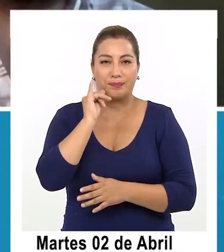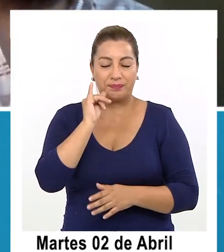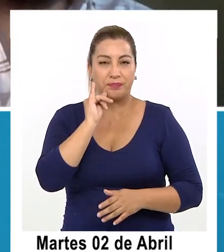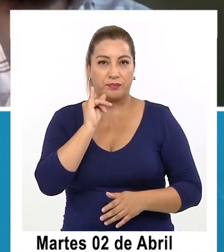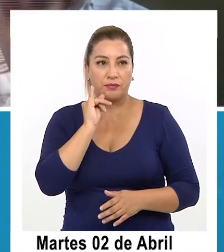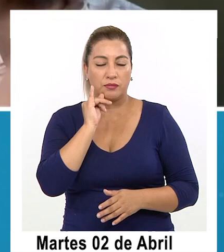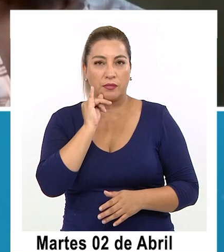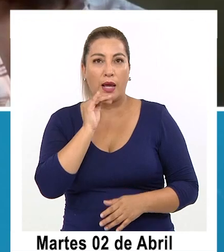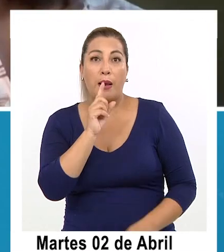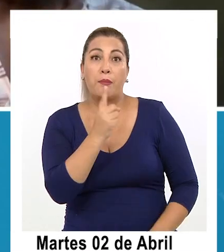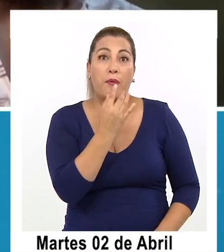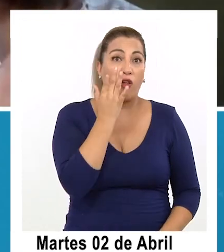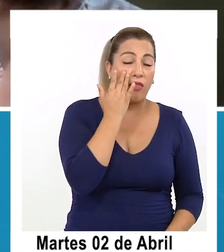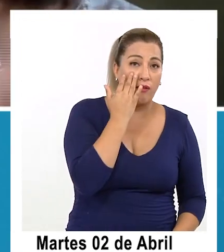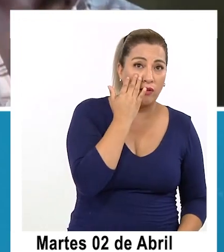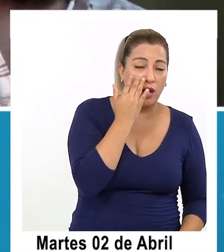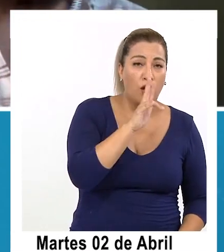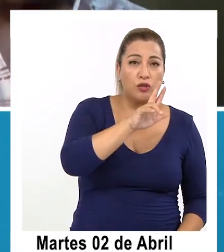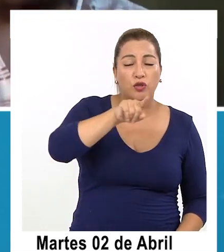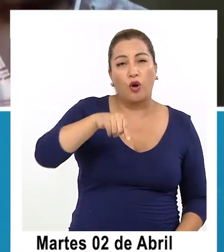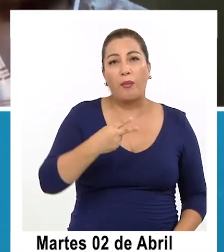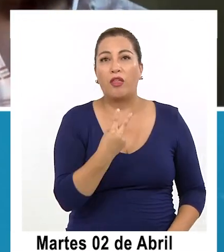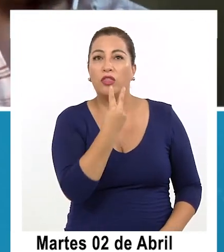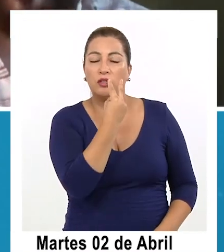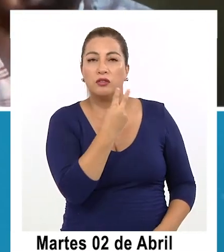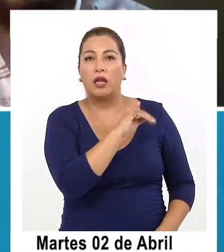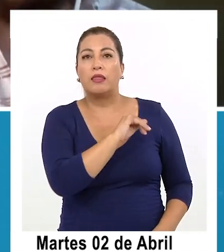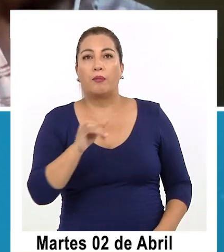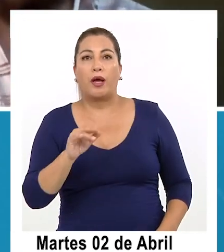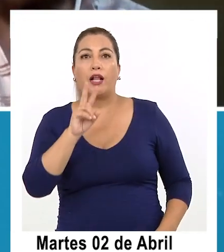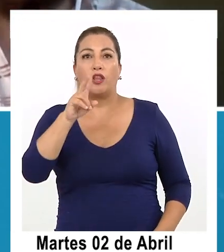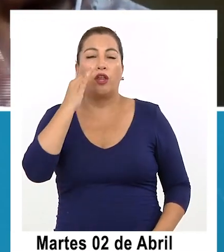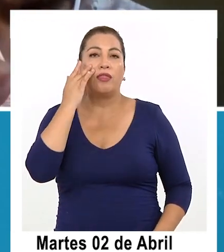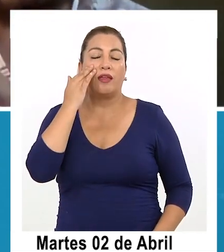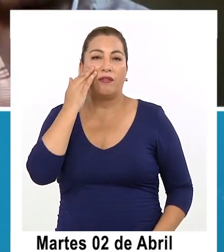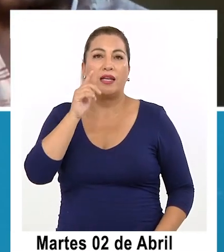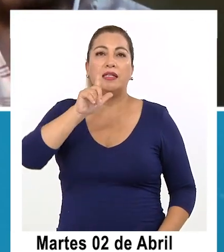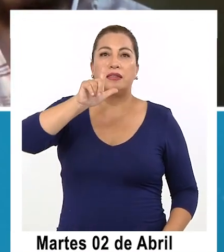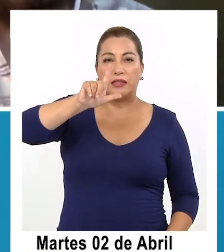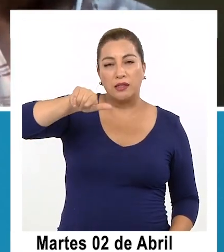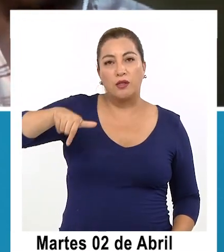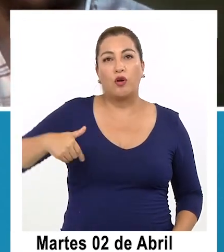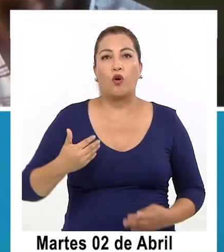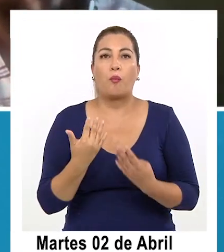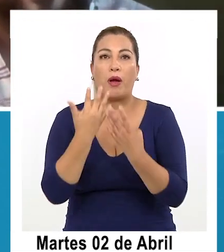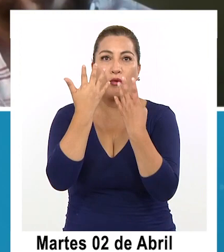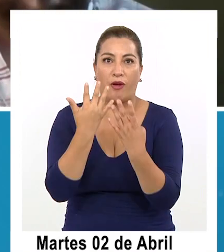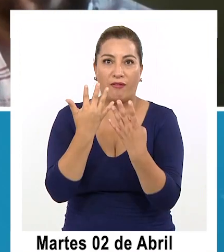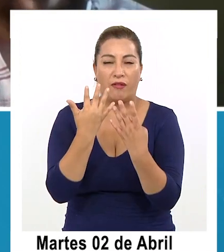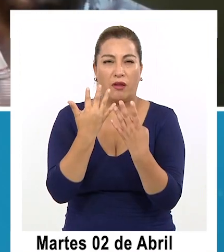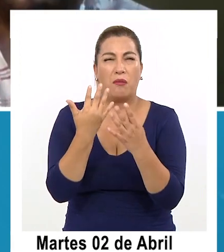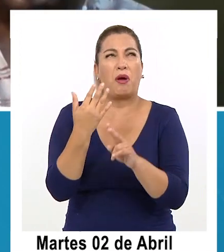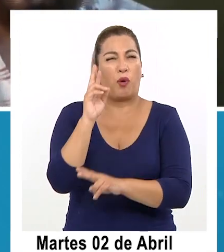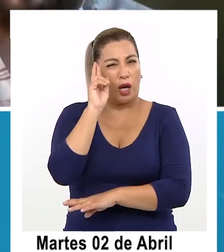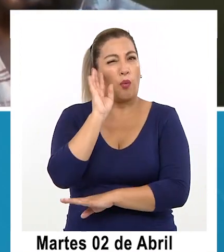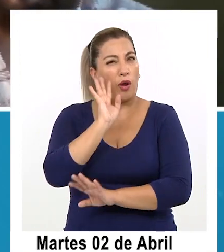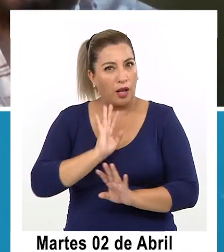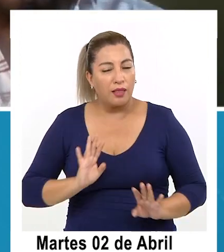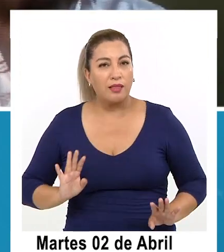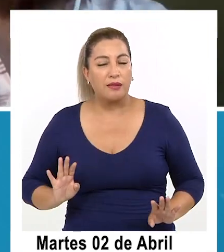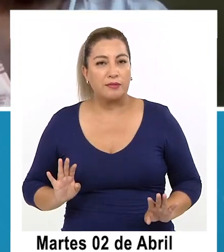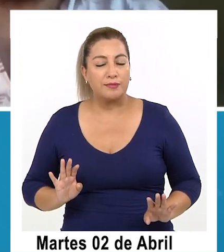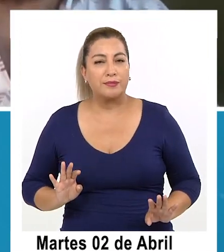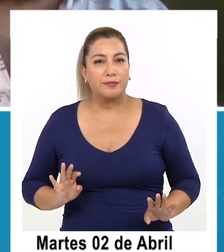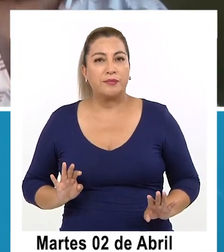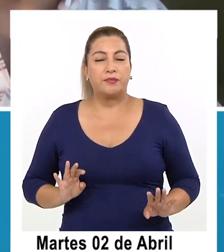que uno fue el uno de abril un ocho coma dos y el otro día el dos de abril el siete coma nueve si mal no recuerdo